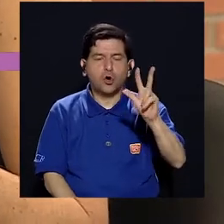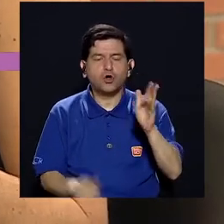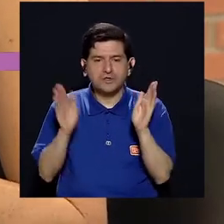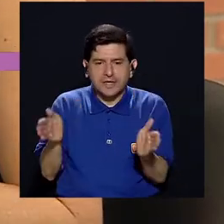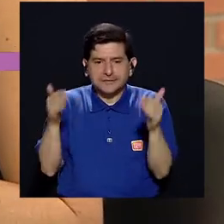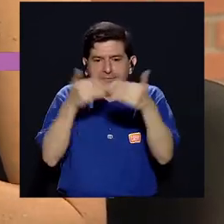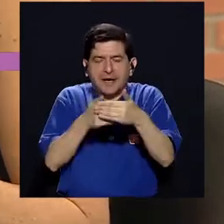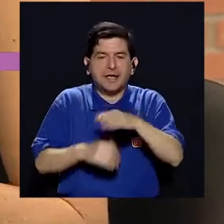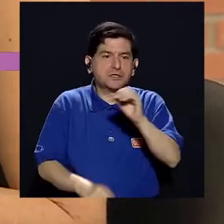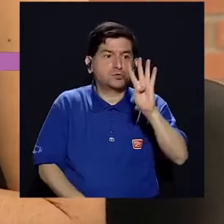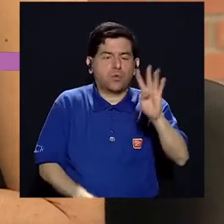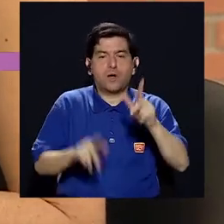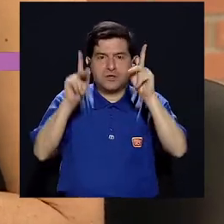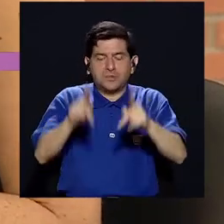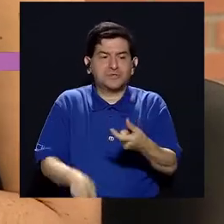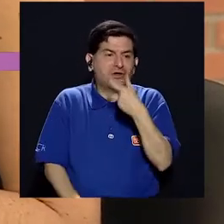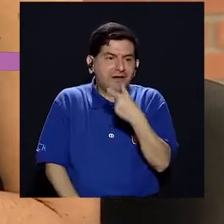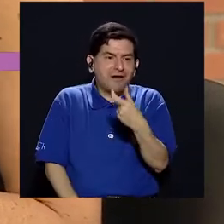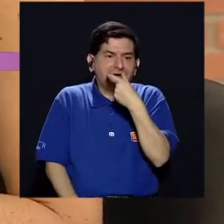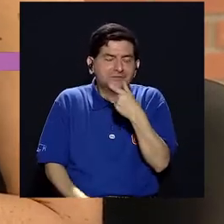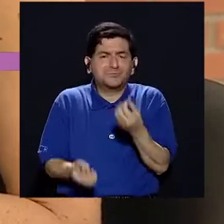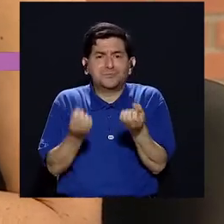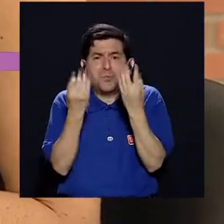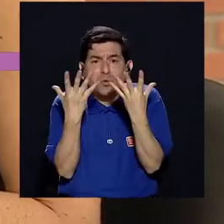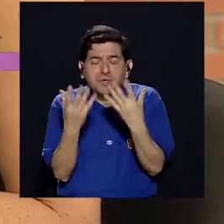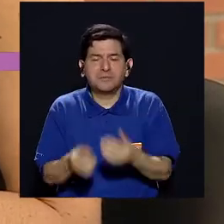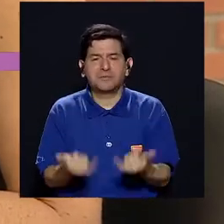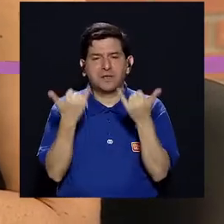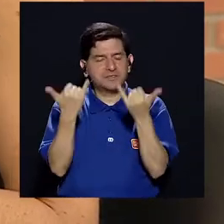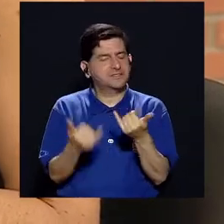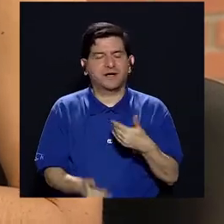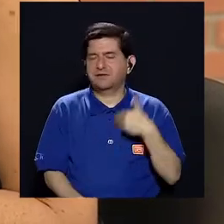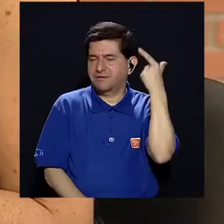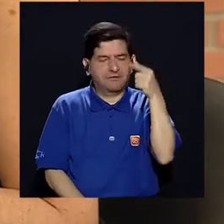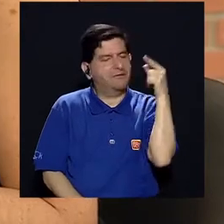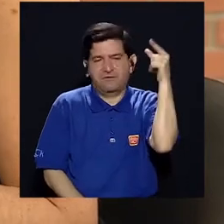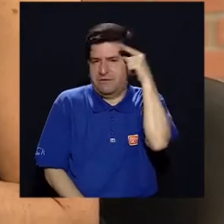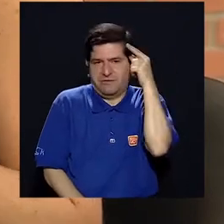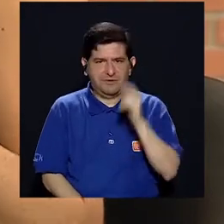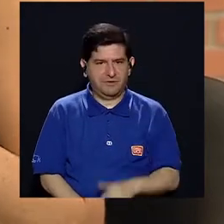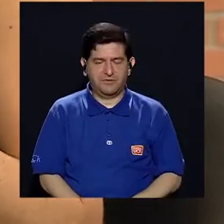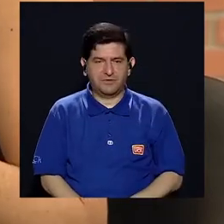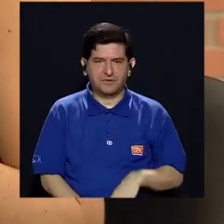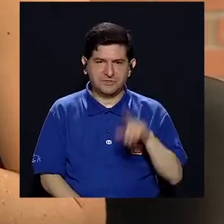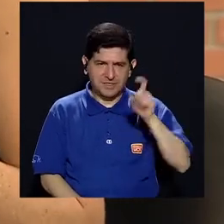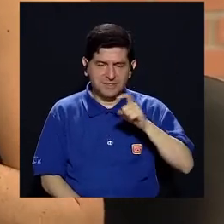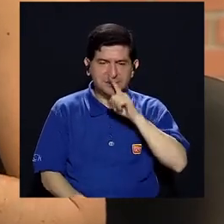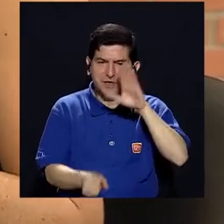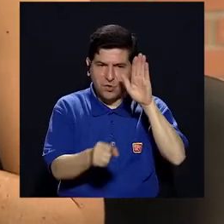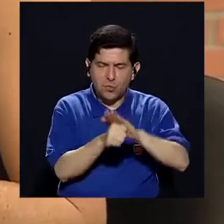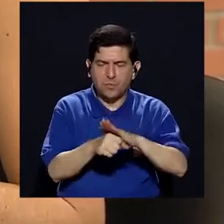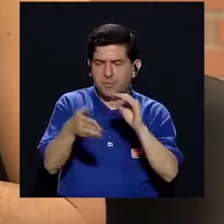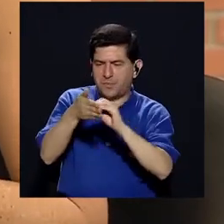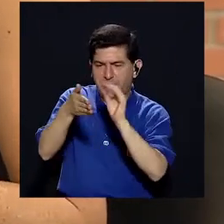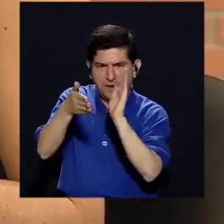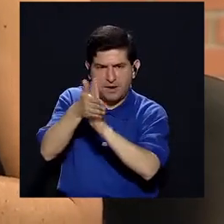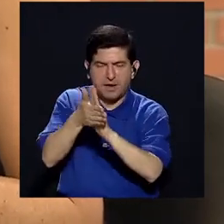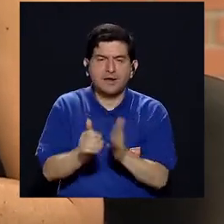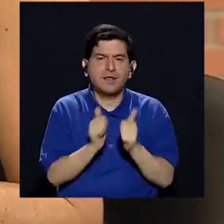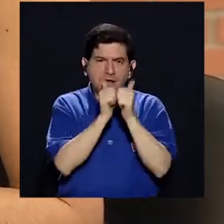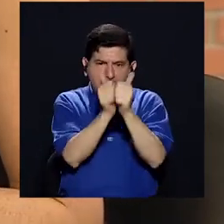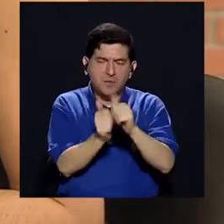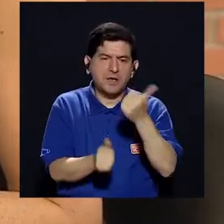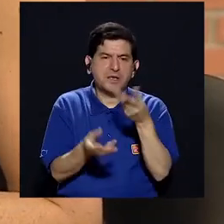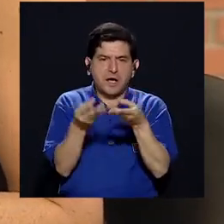dos o tres o cuatro paquetes y es una persona muy galletera, pues ya ahí pierde toda la gracia, ¿verdad? Entonces, adecuarnos a lo que trae el paquetito